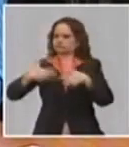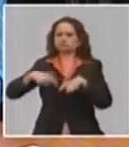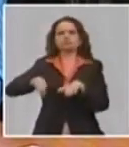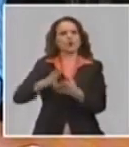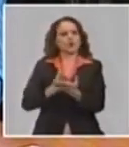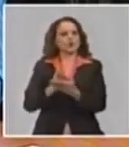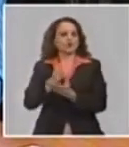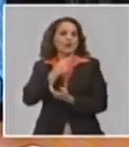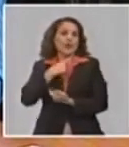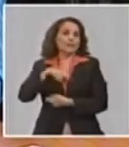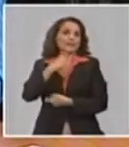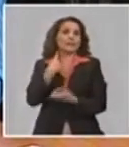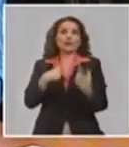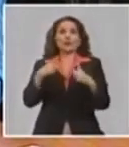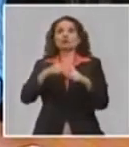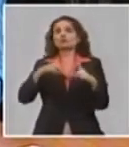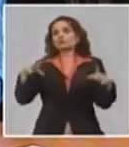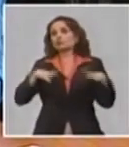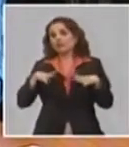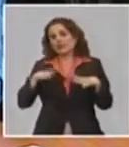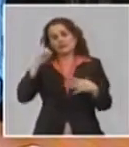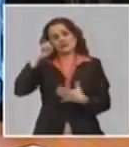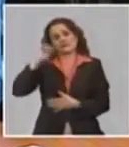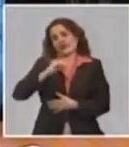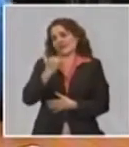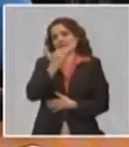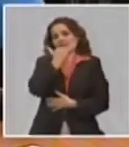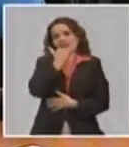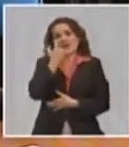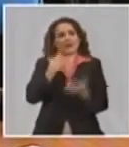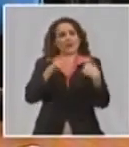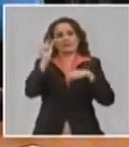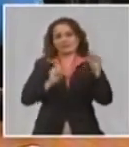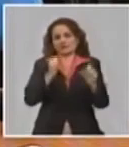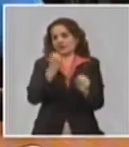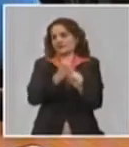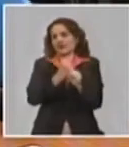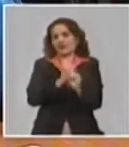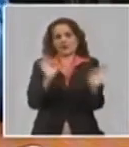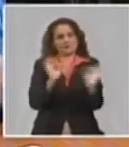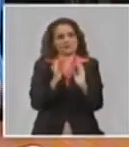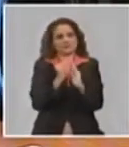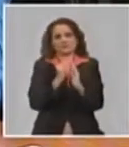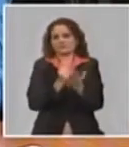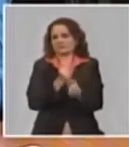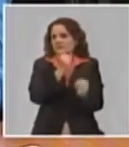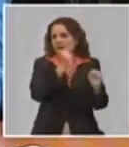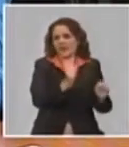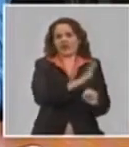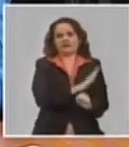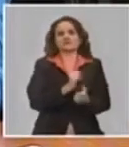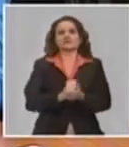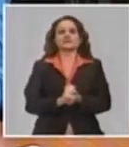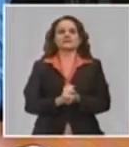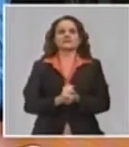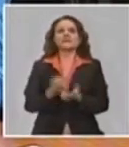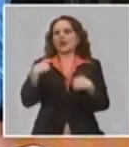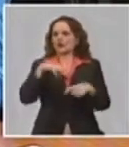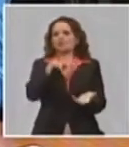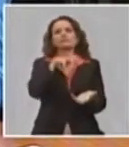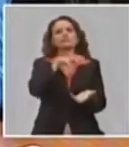como por ejemplo por el tema del turismo, la actividad turística del país, el grupo de administración empresarial y así otro grupo de